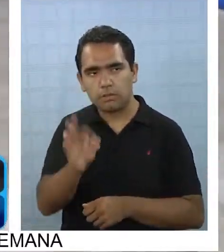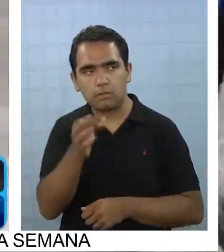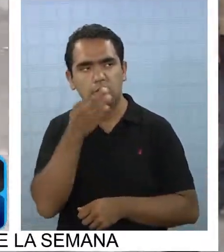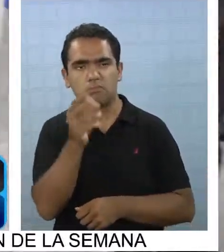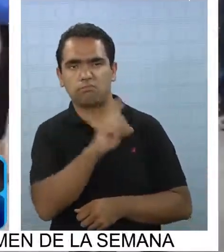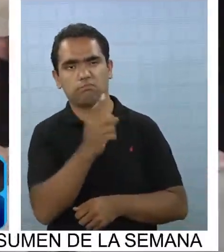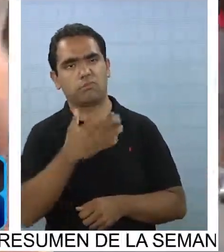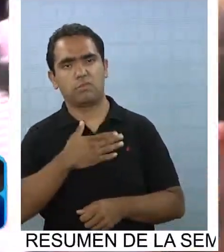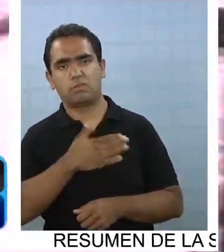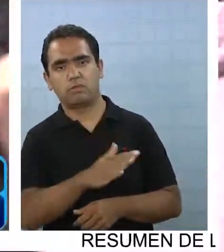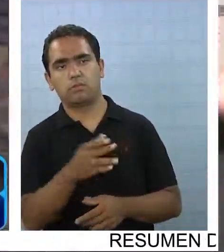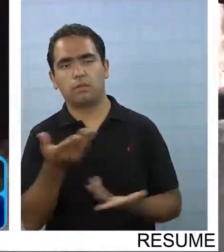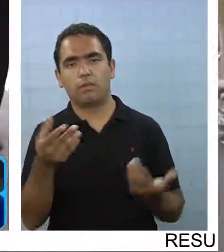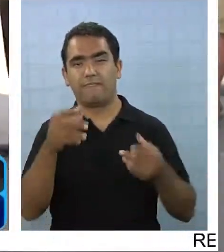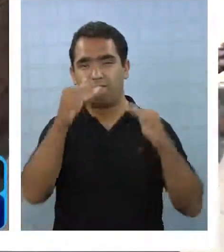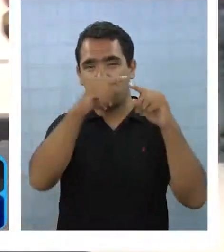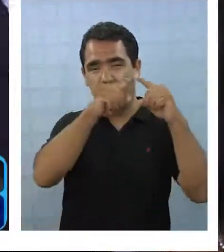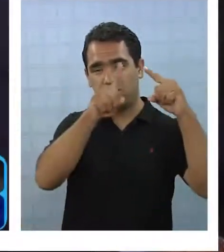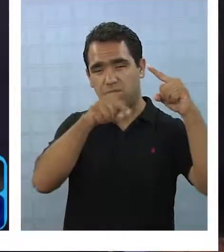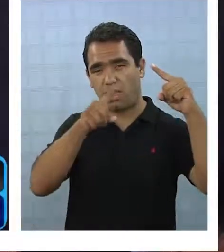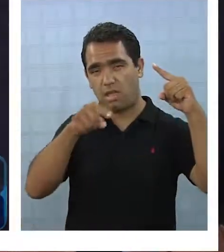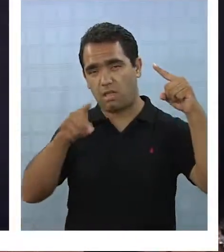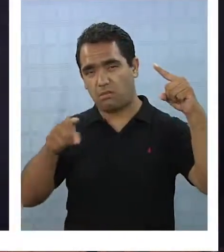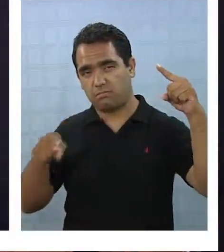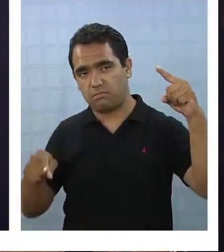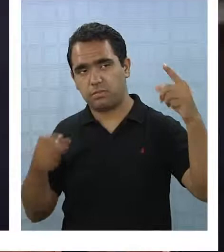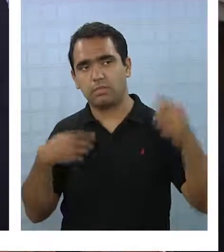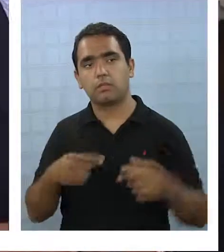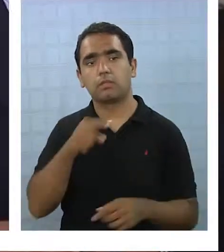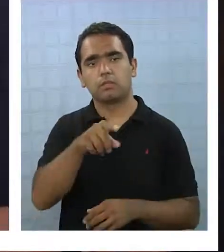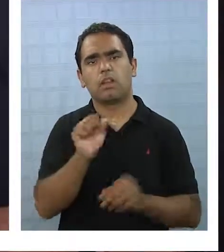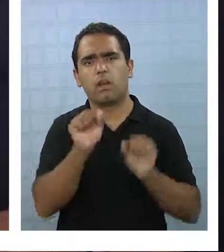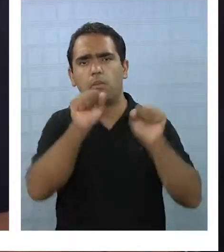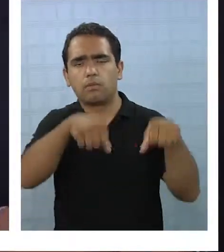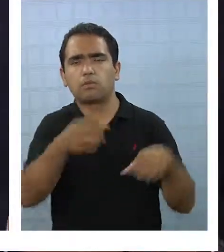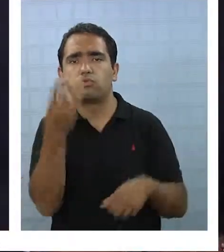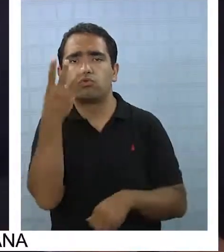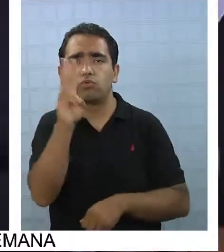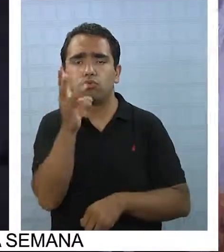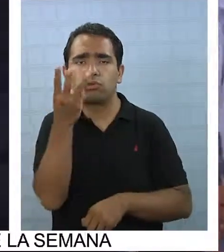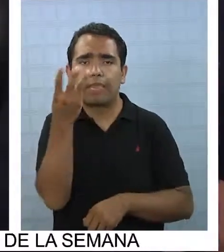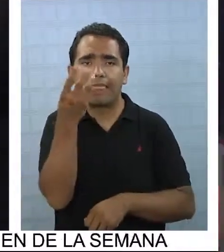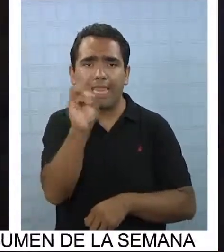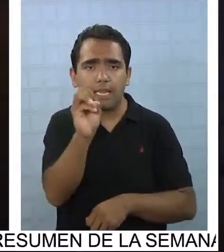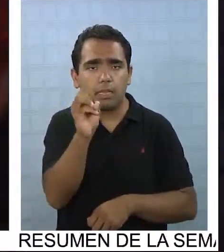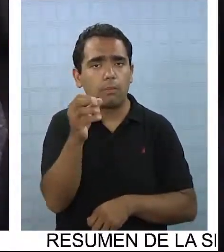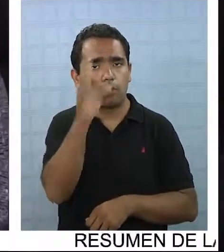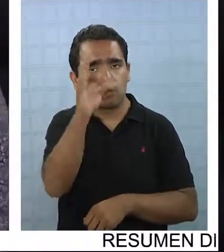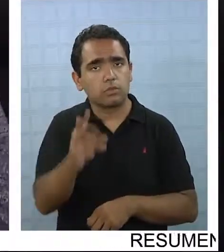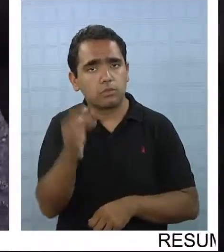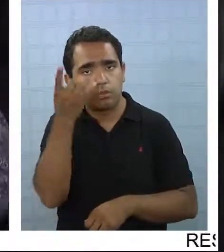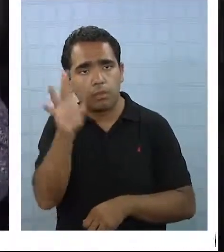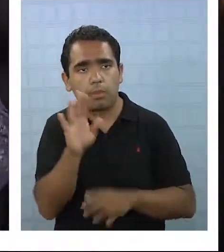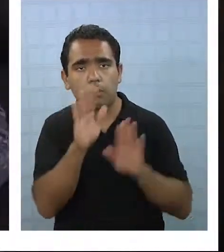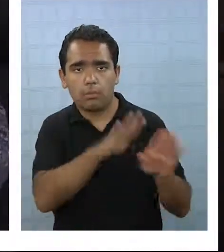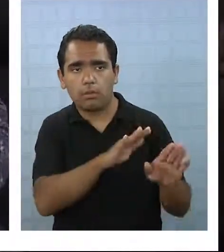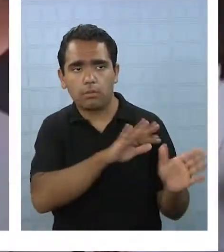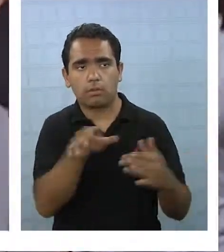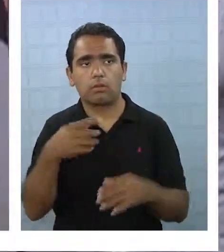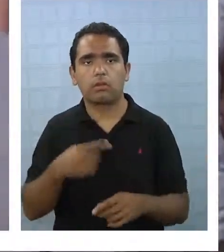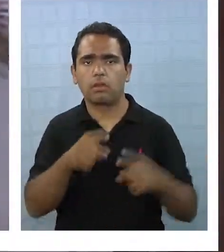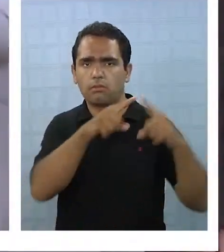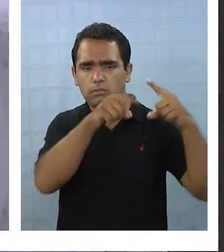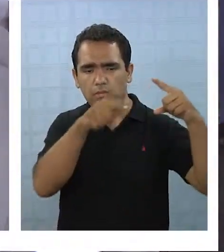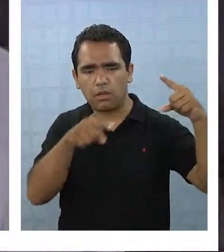historia de su gestión, la que se ve acompañada de una aprobación que solo toca el 30%. La baja se viene incrementando desde la